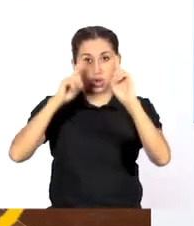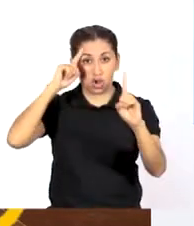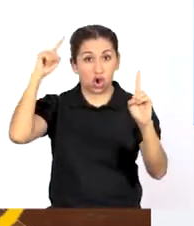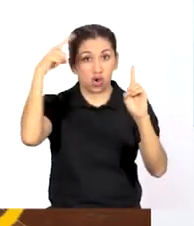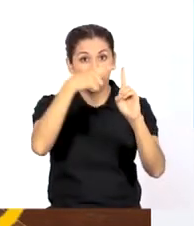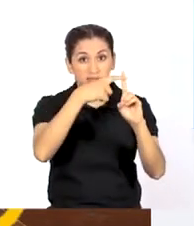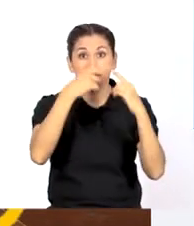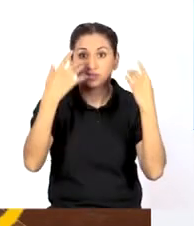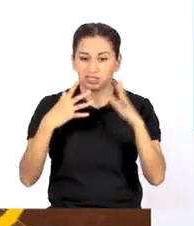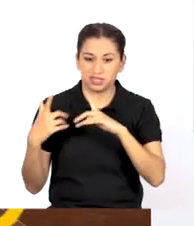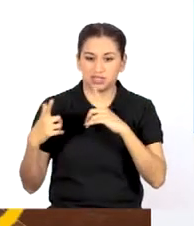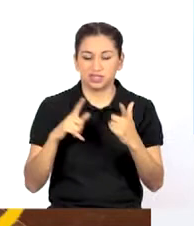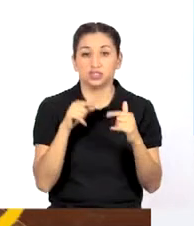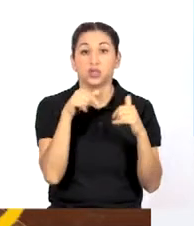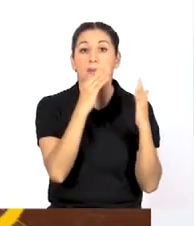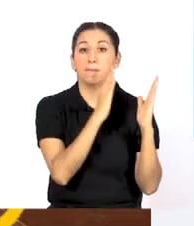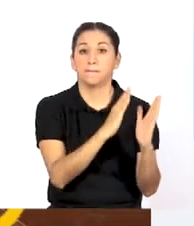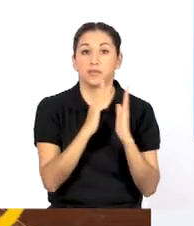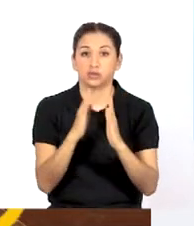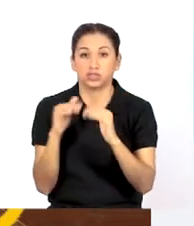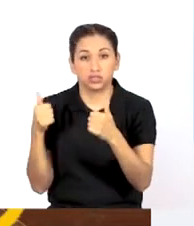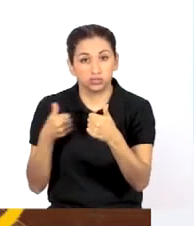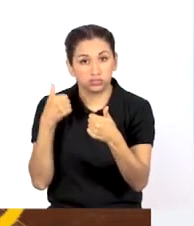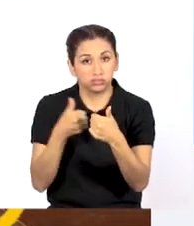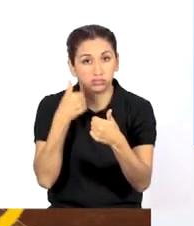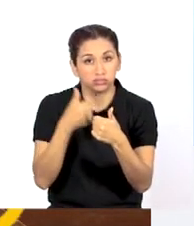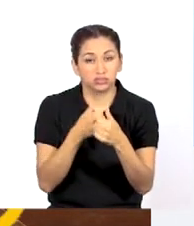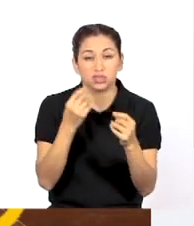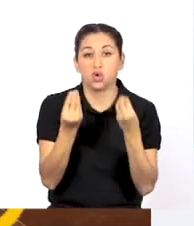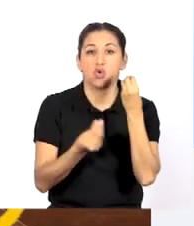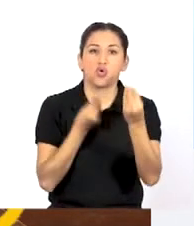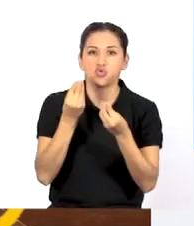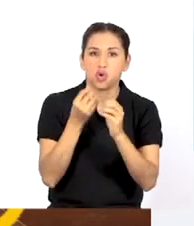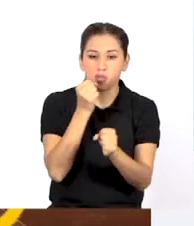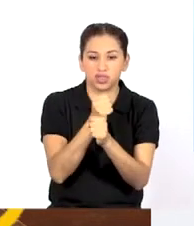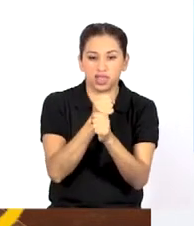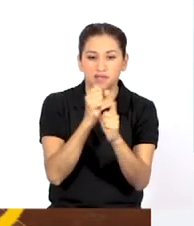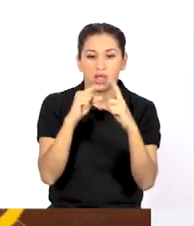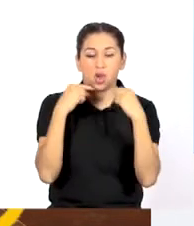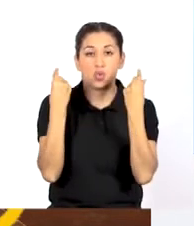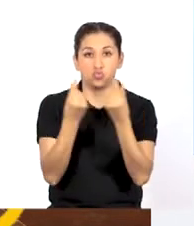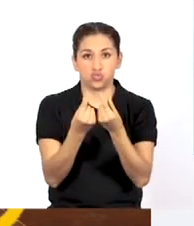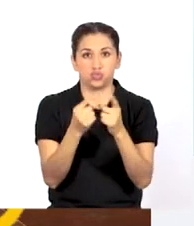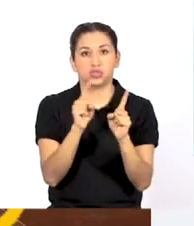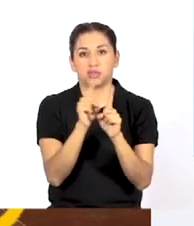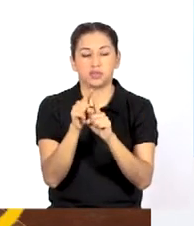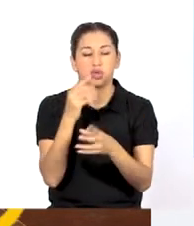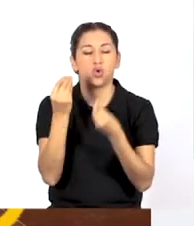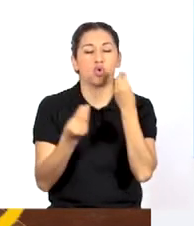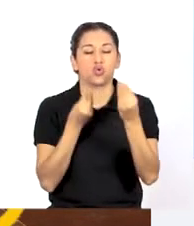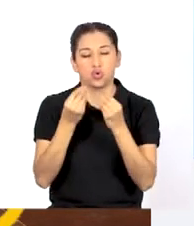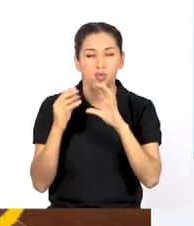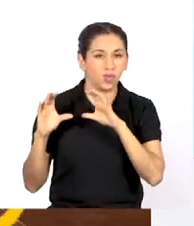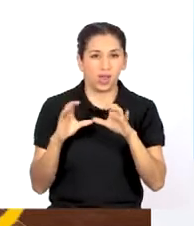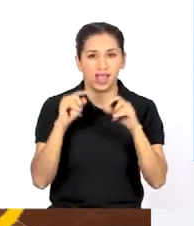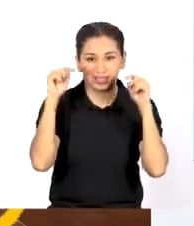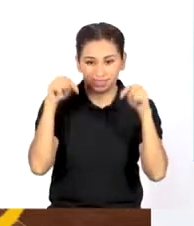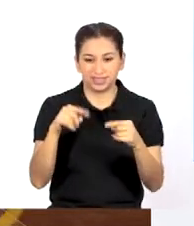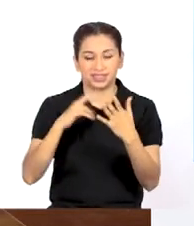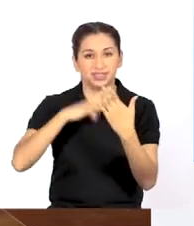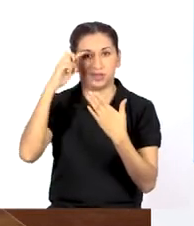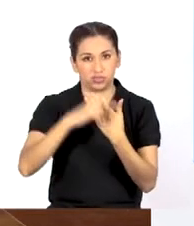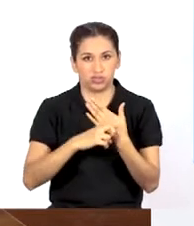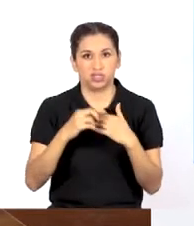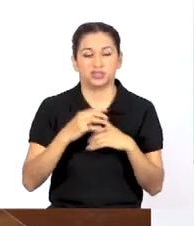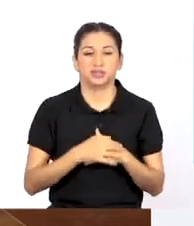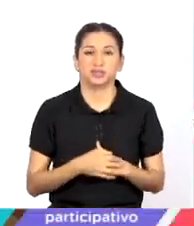los objetivos alcanzados, el proceso seguido, cómo se trabajó en equipo y cómo se sintieron al elaborar